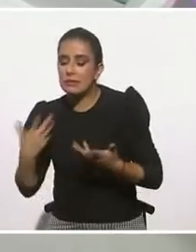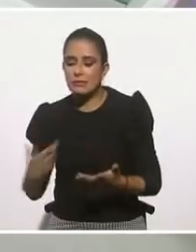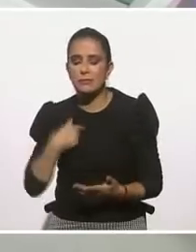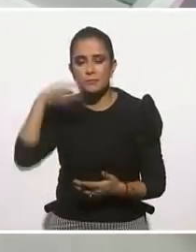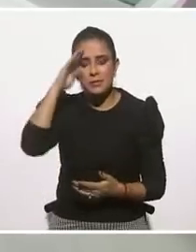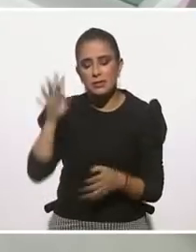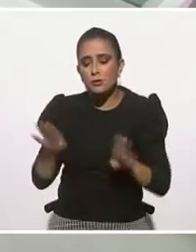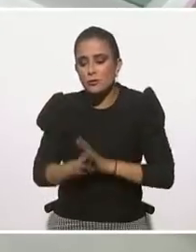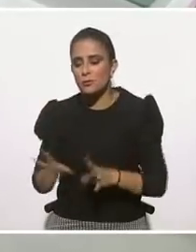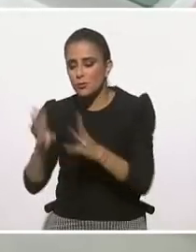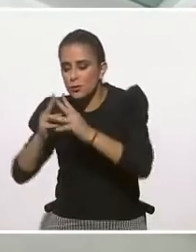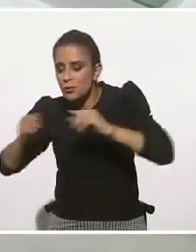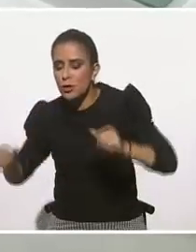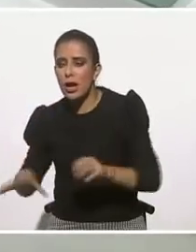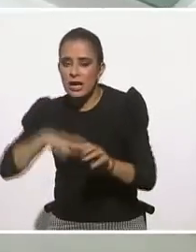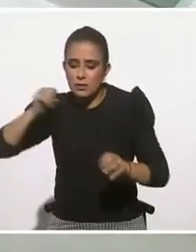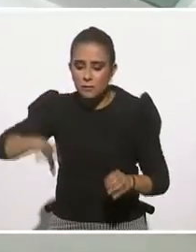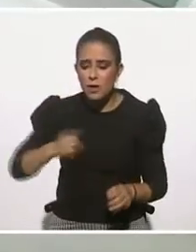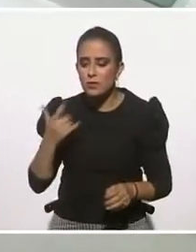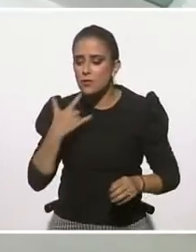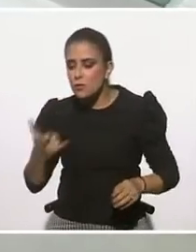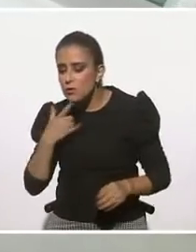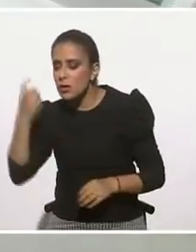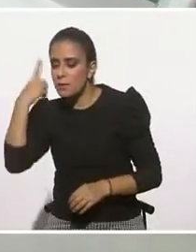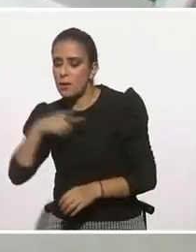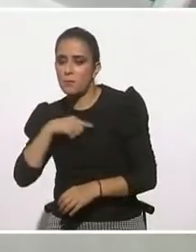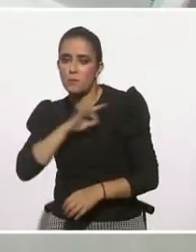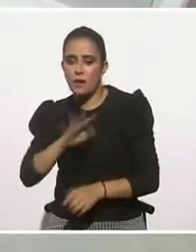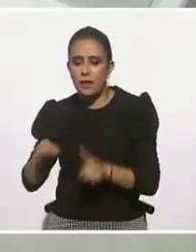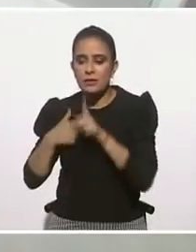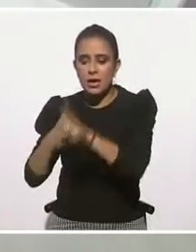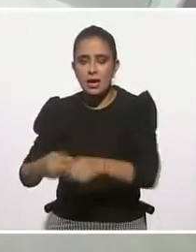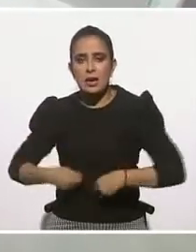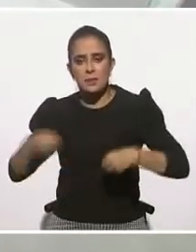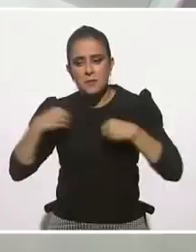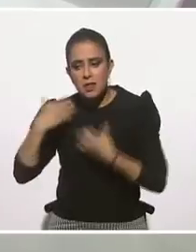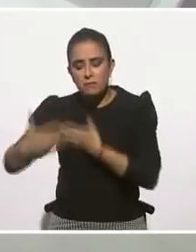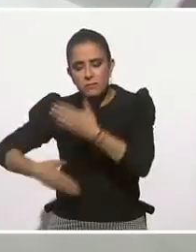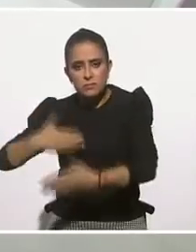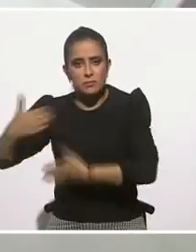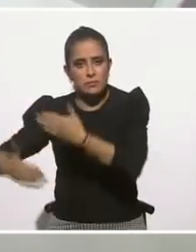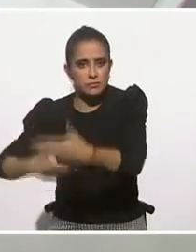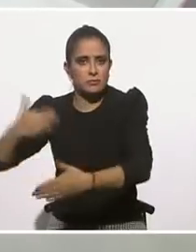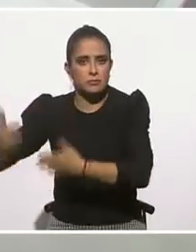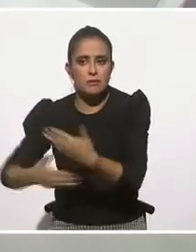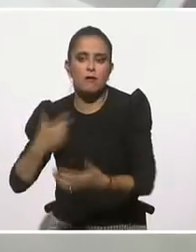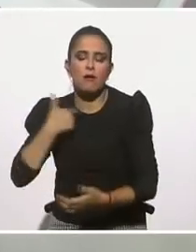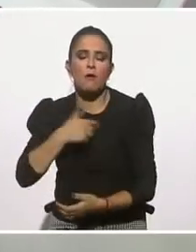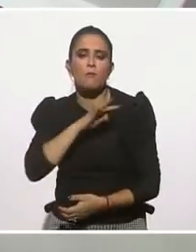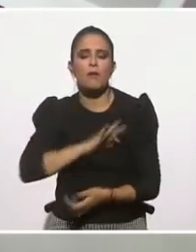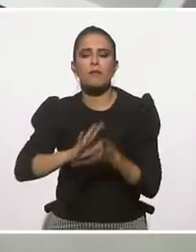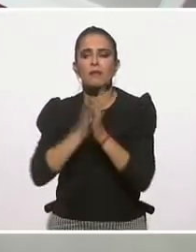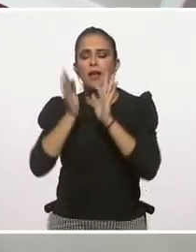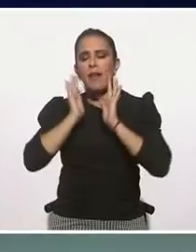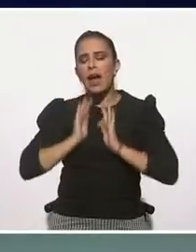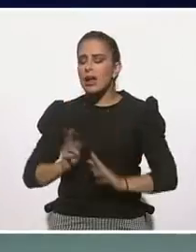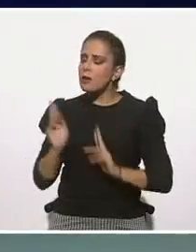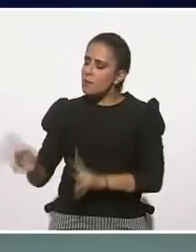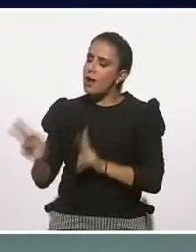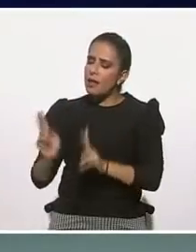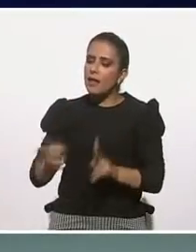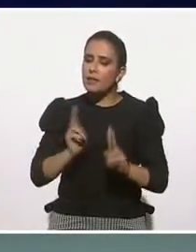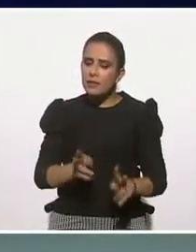el clamor de la crisis en el ojo del huracán? ¿Estoy en la oportunidad en donde puedo sentarme con tranquilidad a platicar con mi familia?